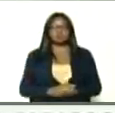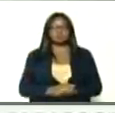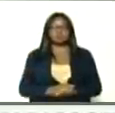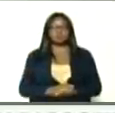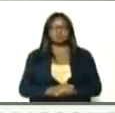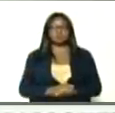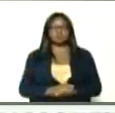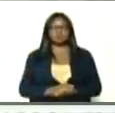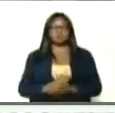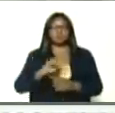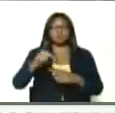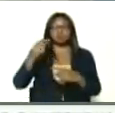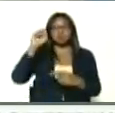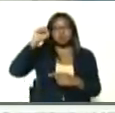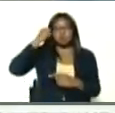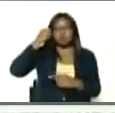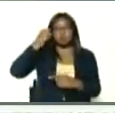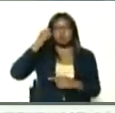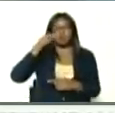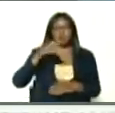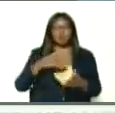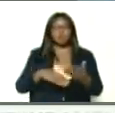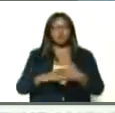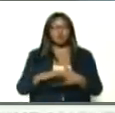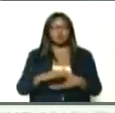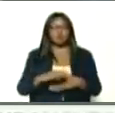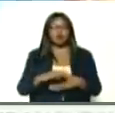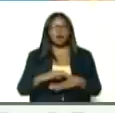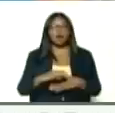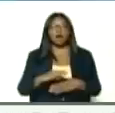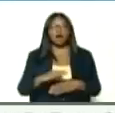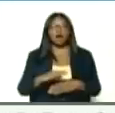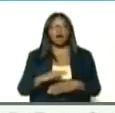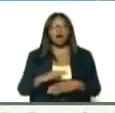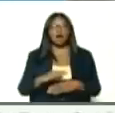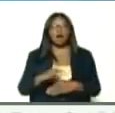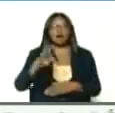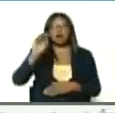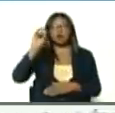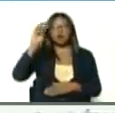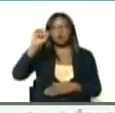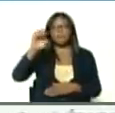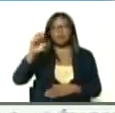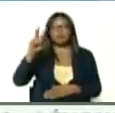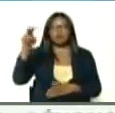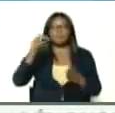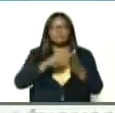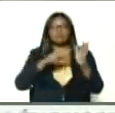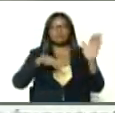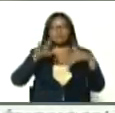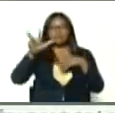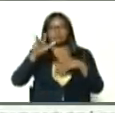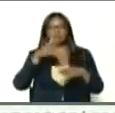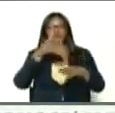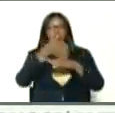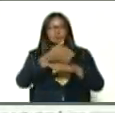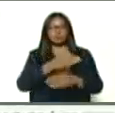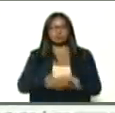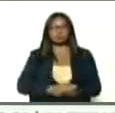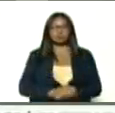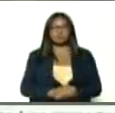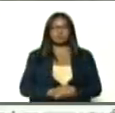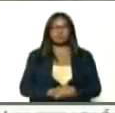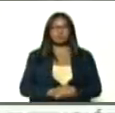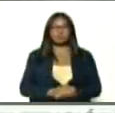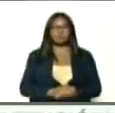y después, recuerdo, que de ahí salimos, a Roma, 2013, fuimos a Roma, y